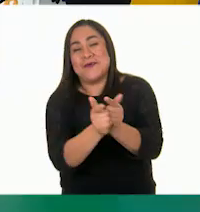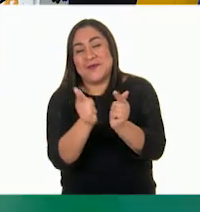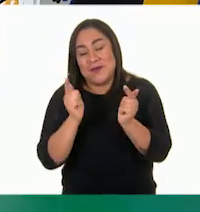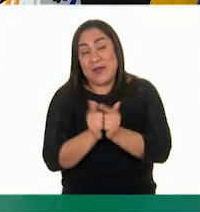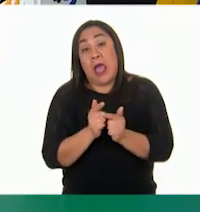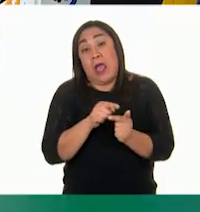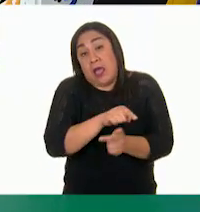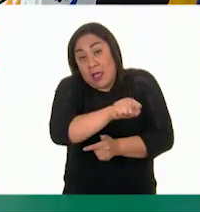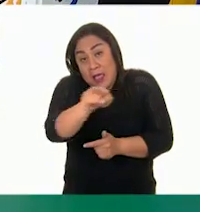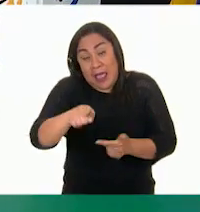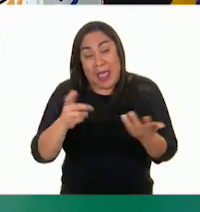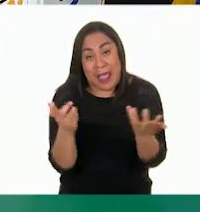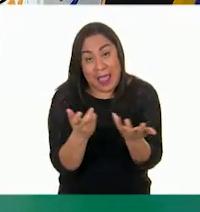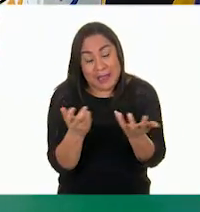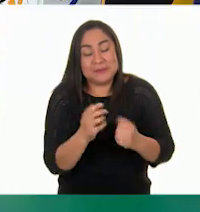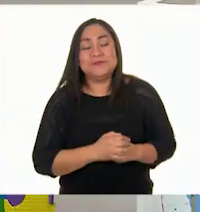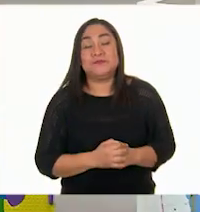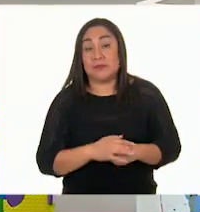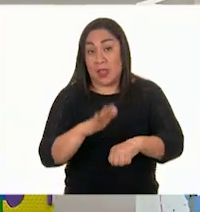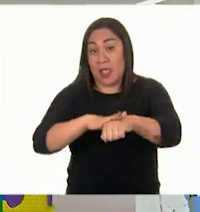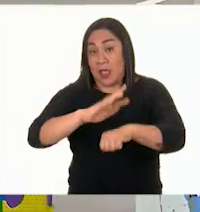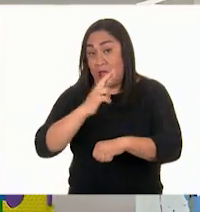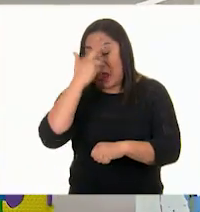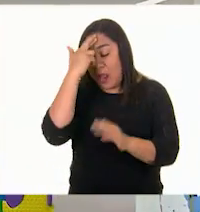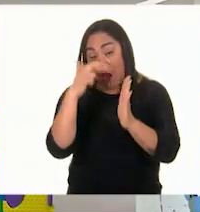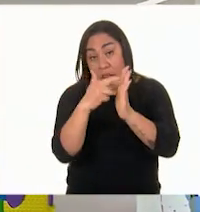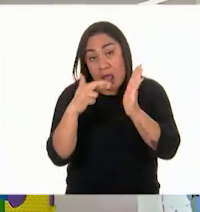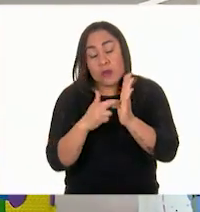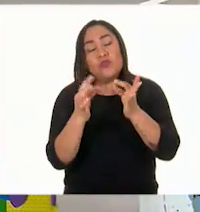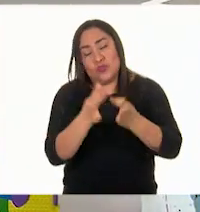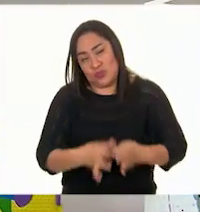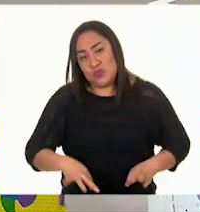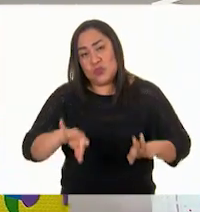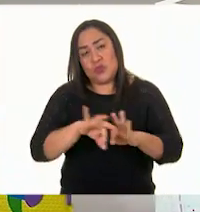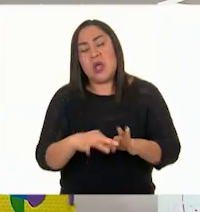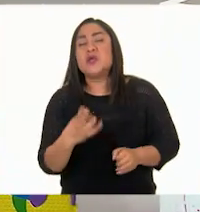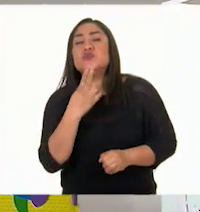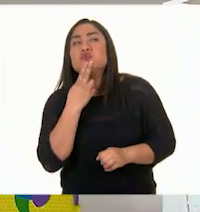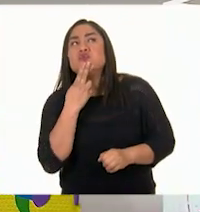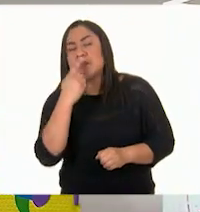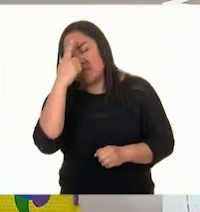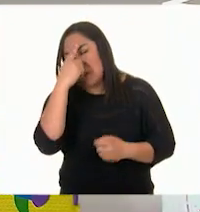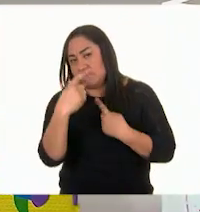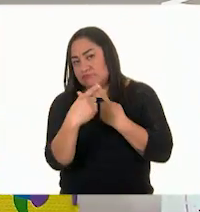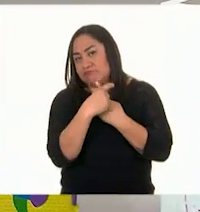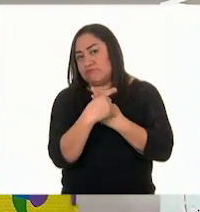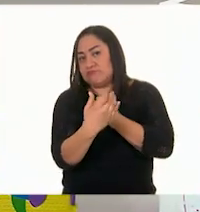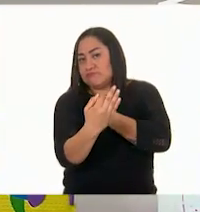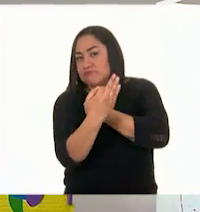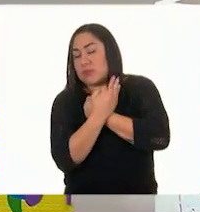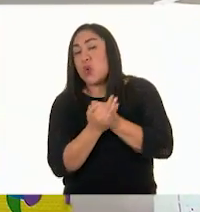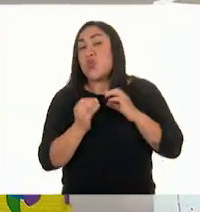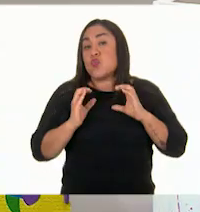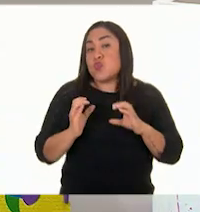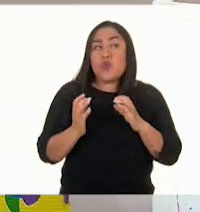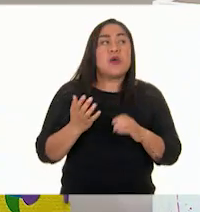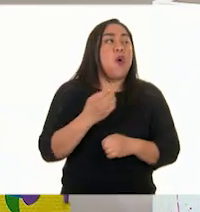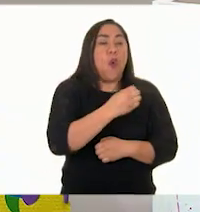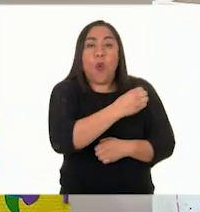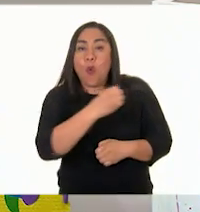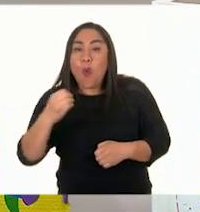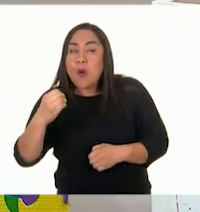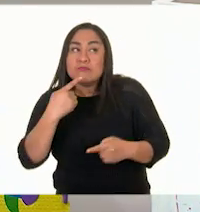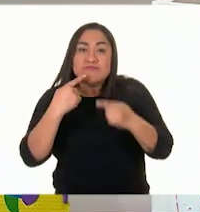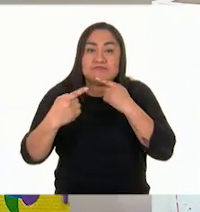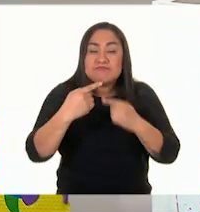Así es, recuerda que las reglas son importantes ya que nos sirven para protegernos, cuidarnos, organizarnos y